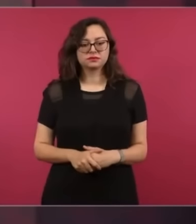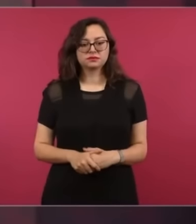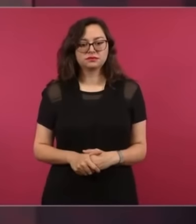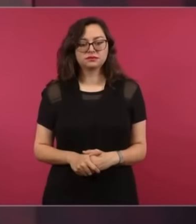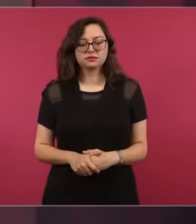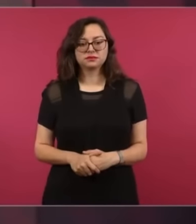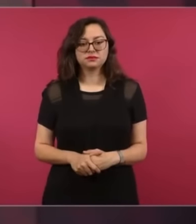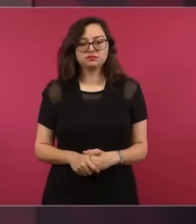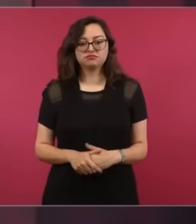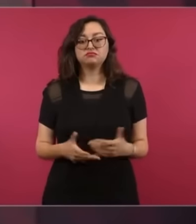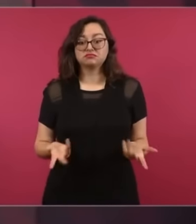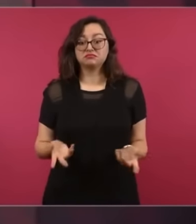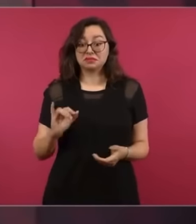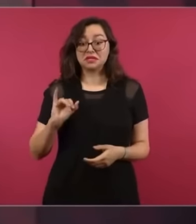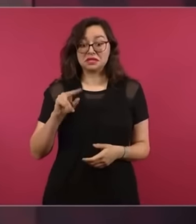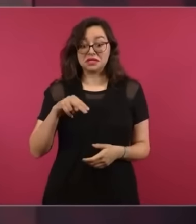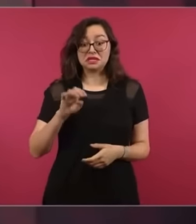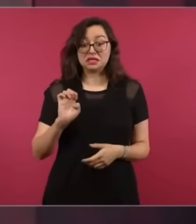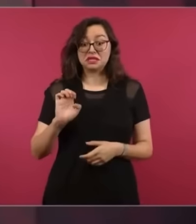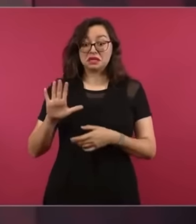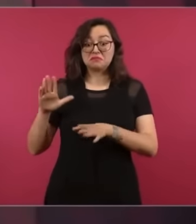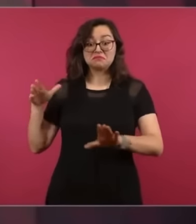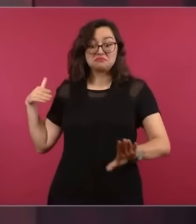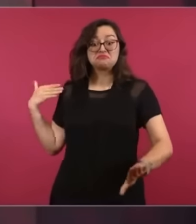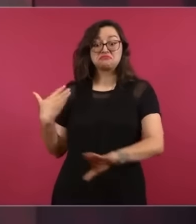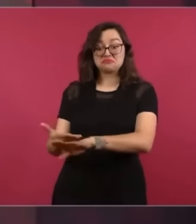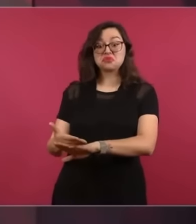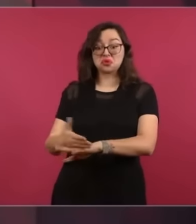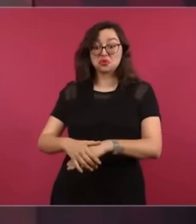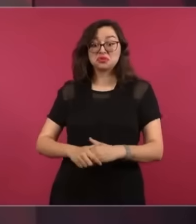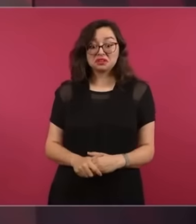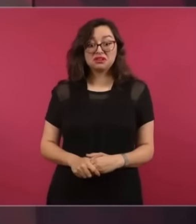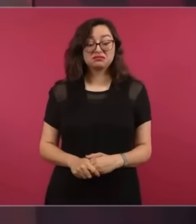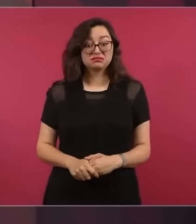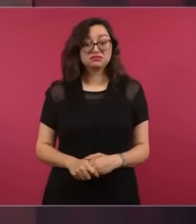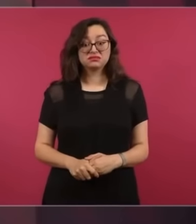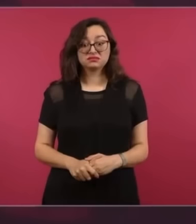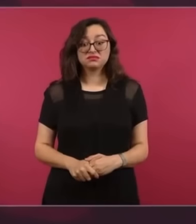El INE censuró a la hora nacional.